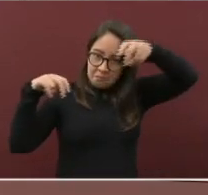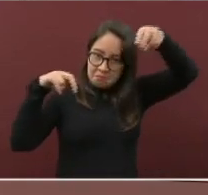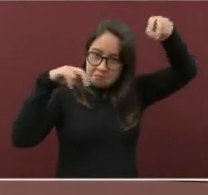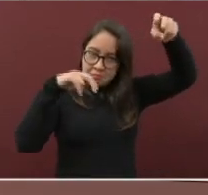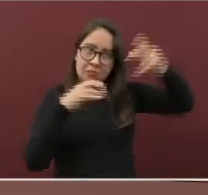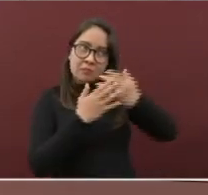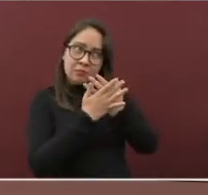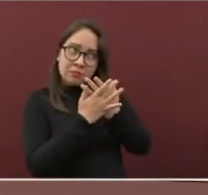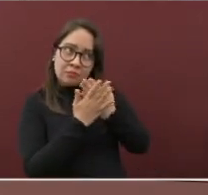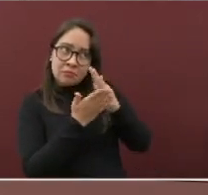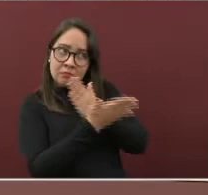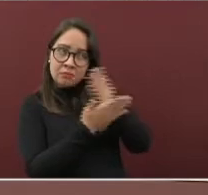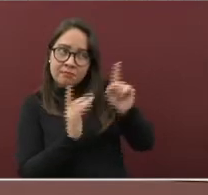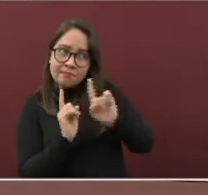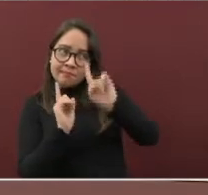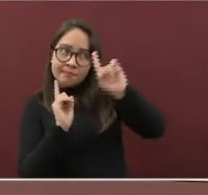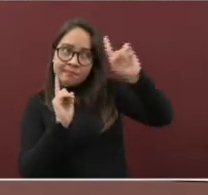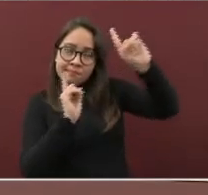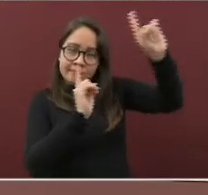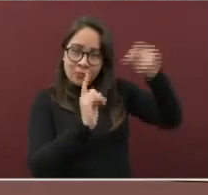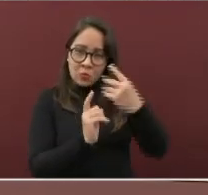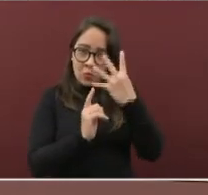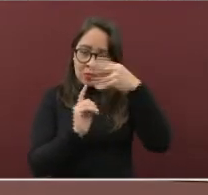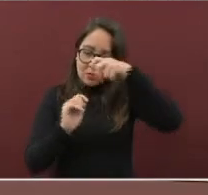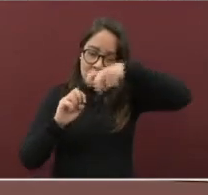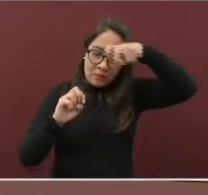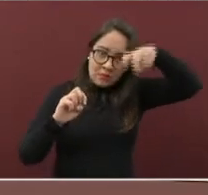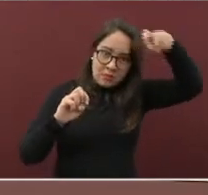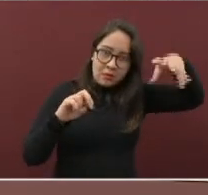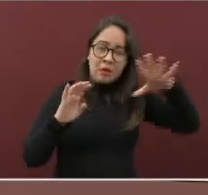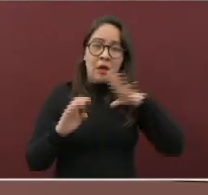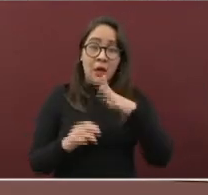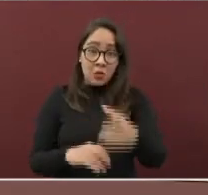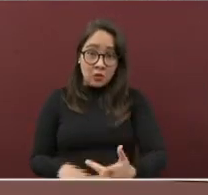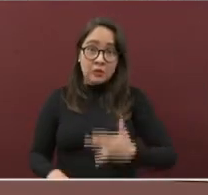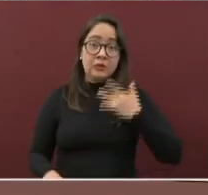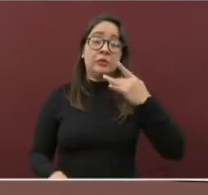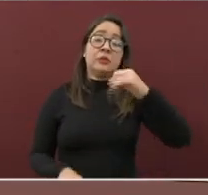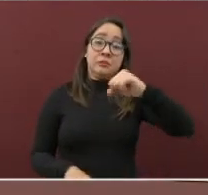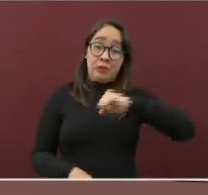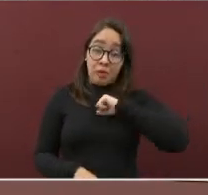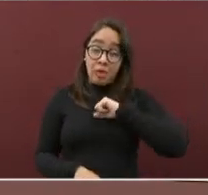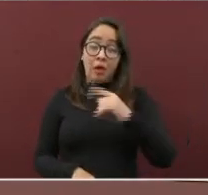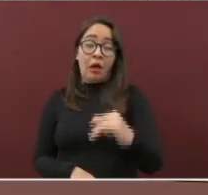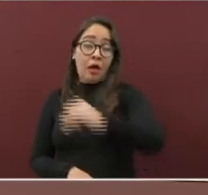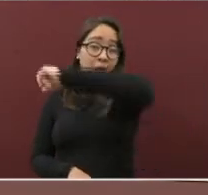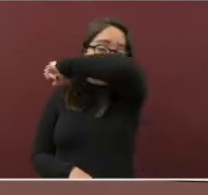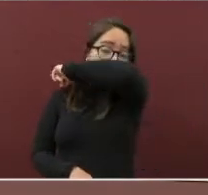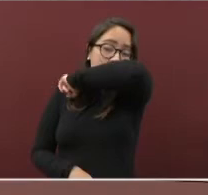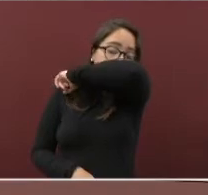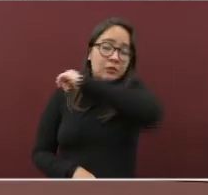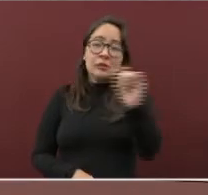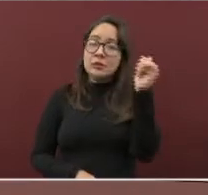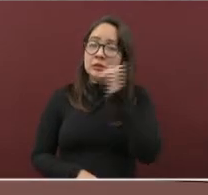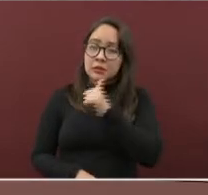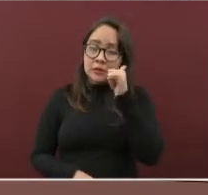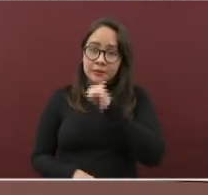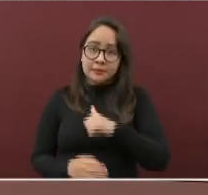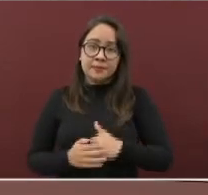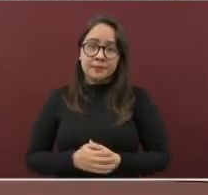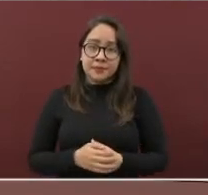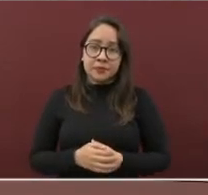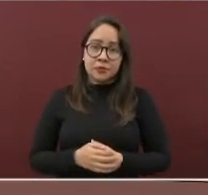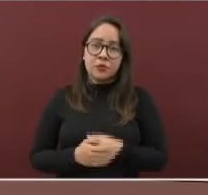tosa y estornude en el ángulo interno del brazo. Antes y después de usar tus dispositivos electrónicos,